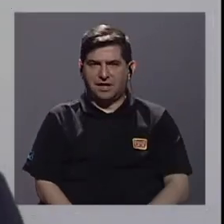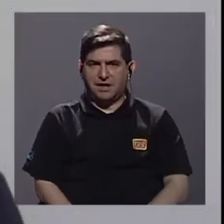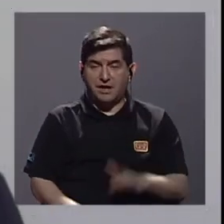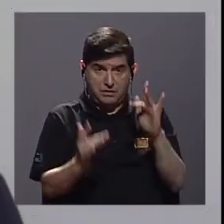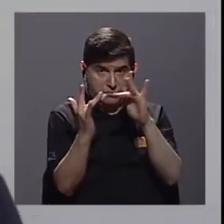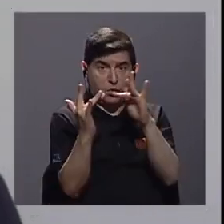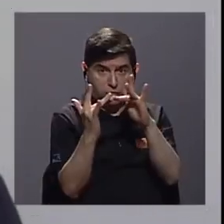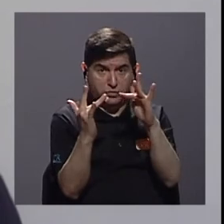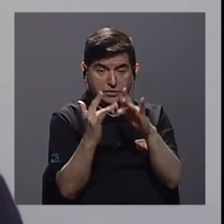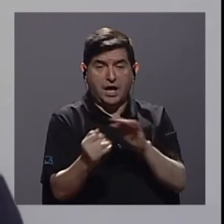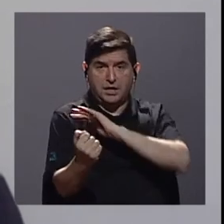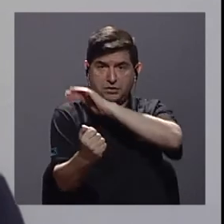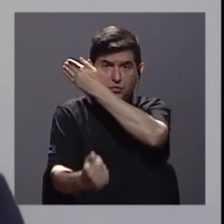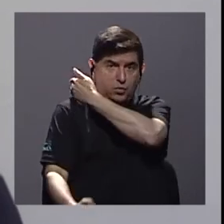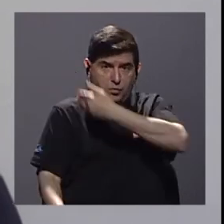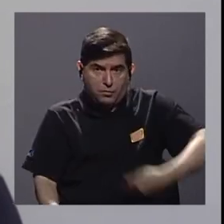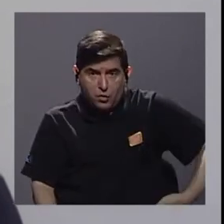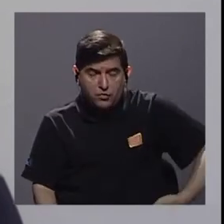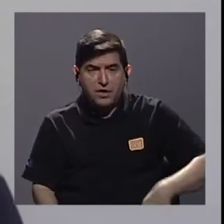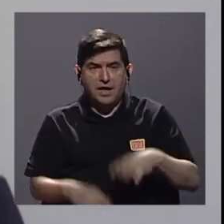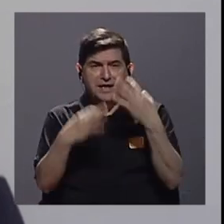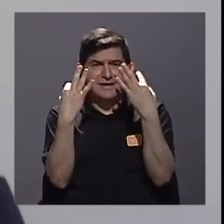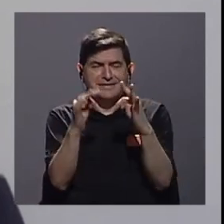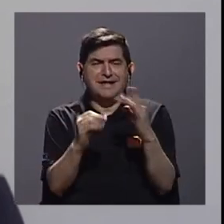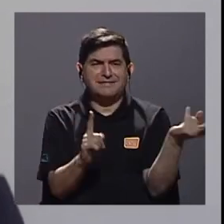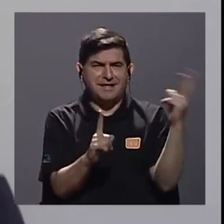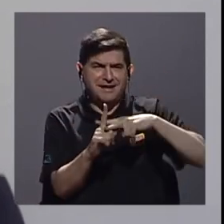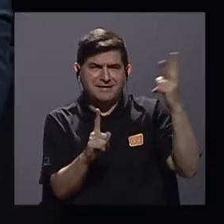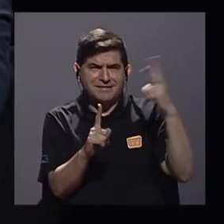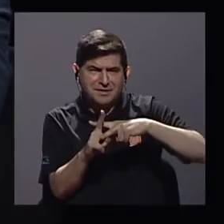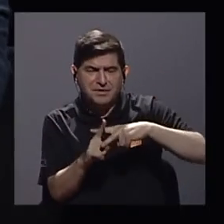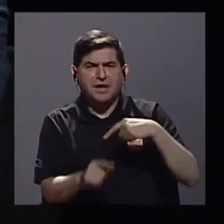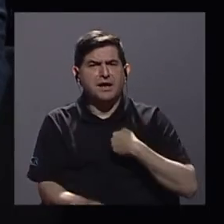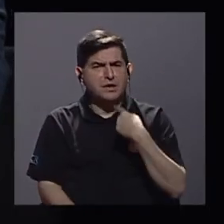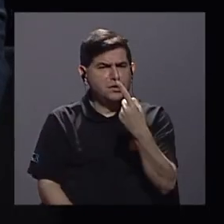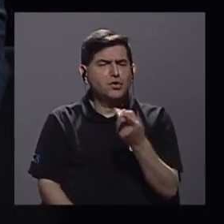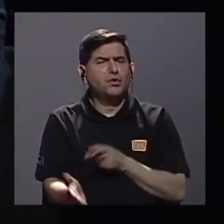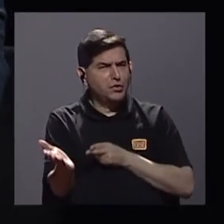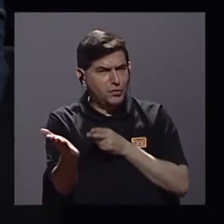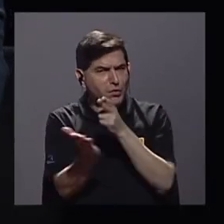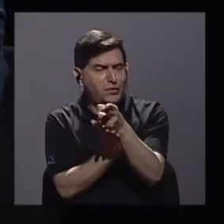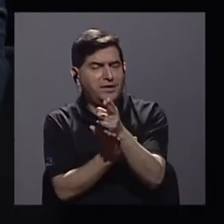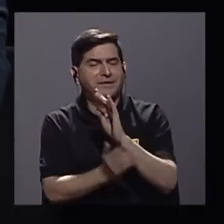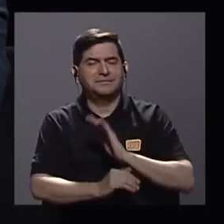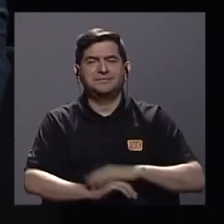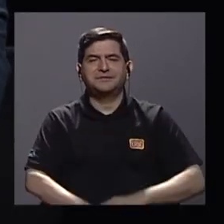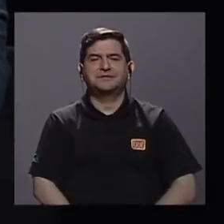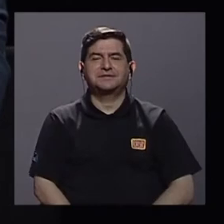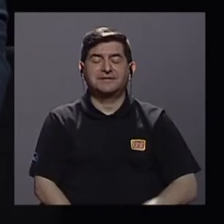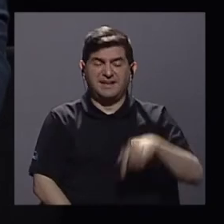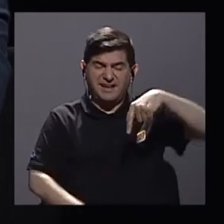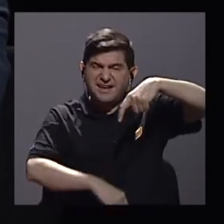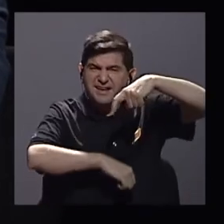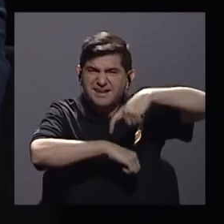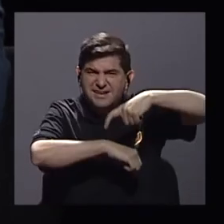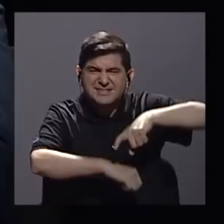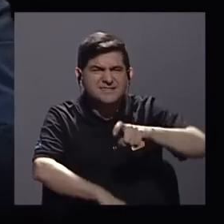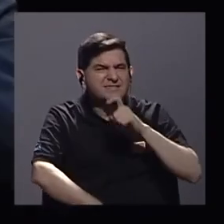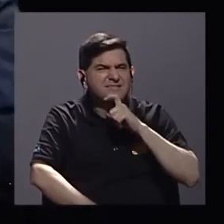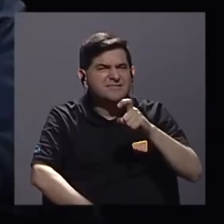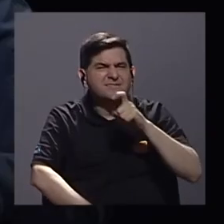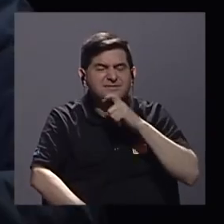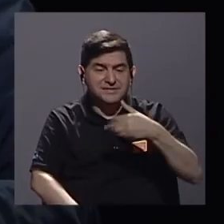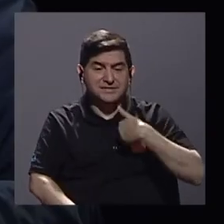acercamiento desde el Ejecutivo para poder operacionalizar eso? Y se lo digo con toda sinceridad porque en este momento tan difícil